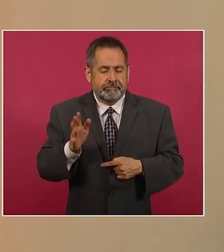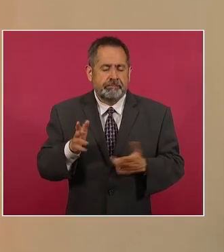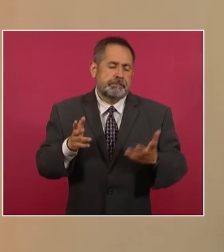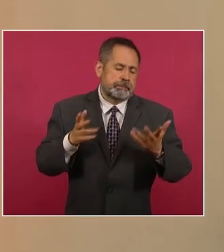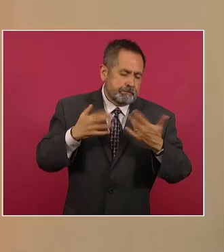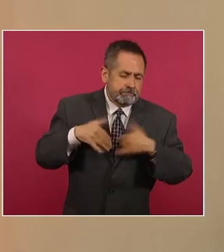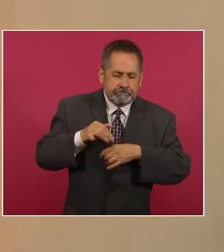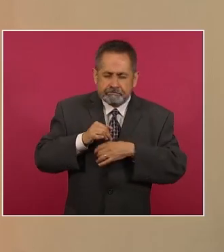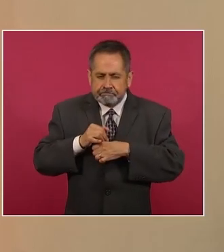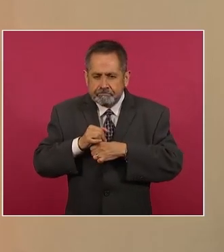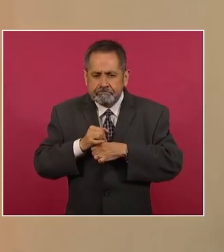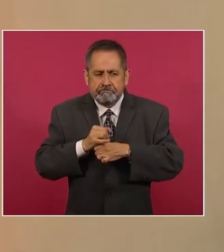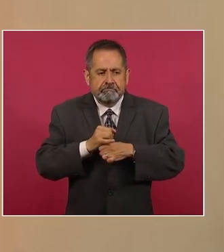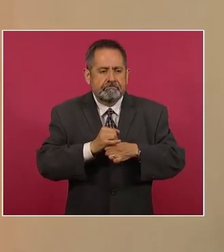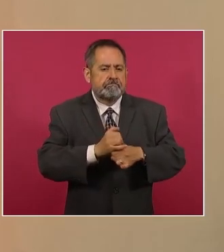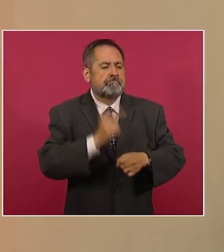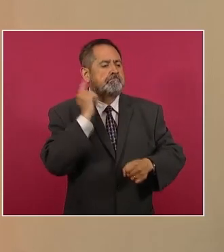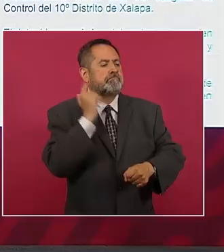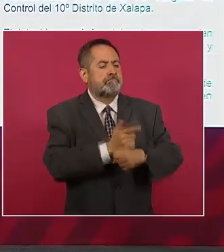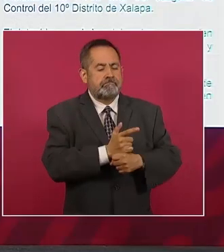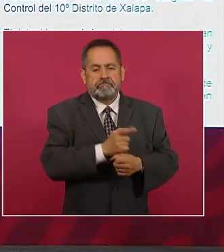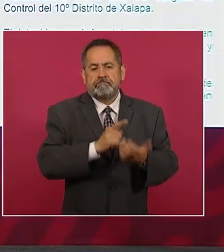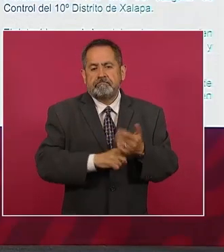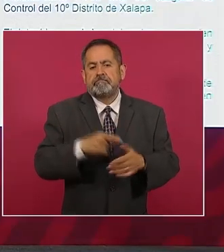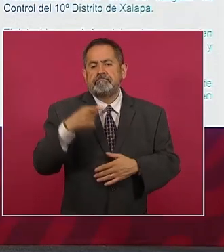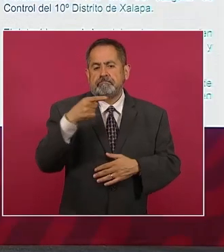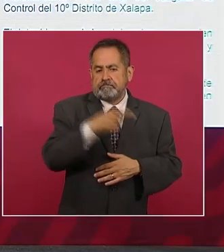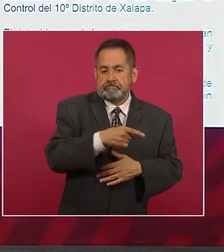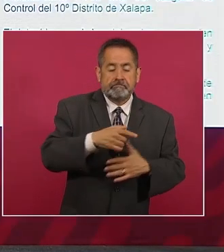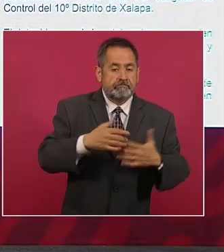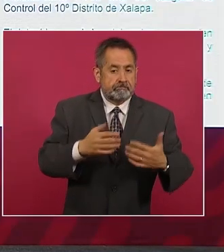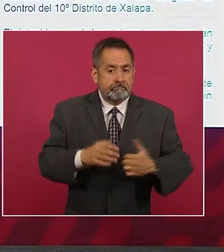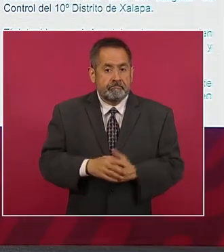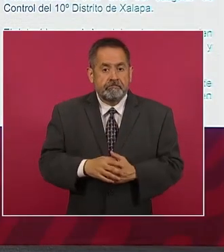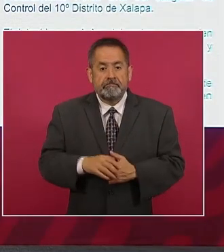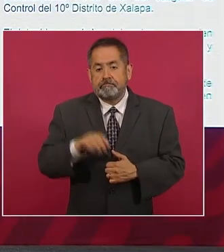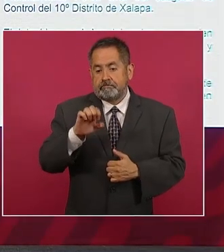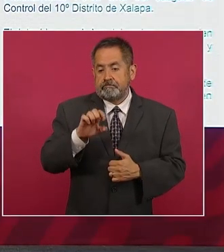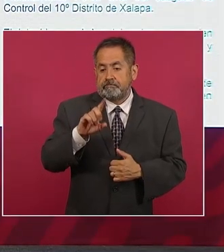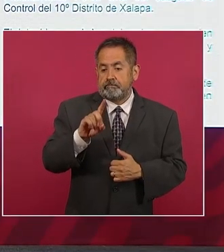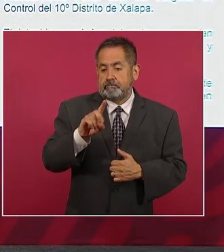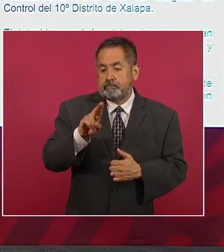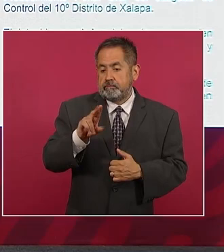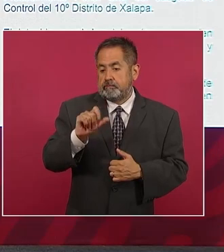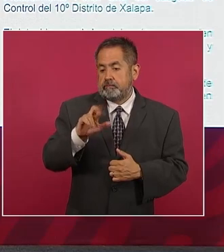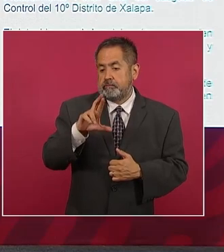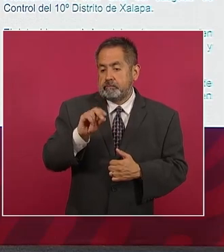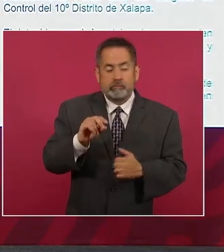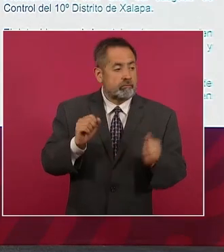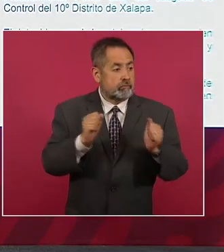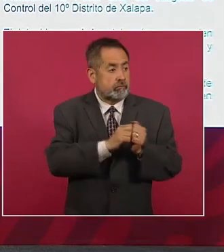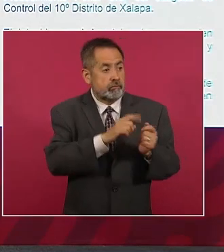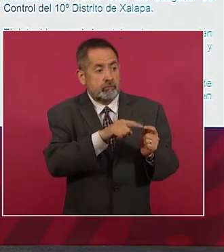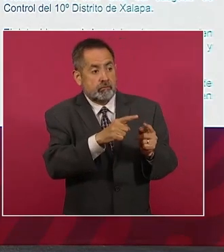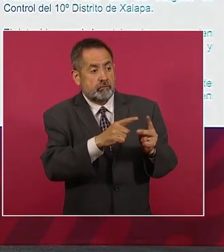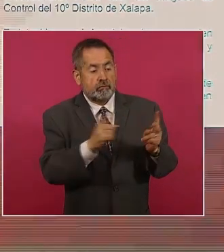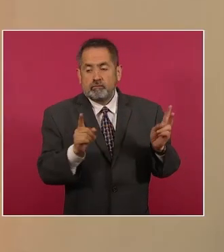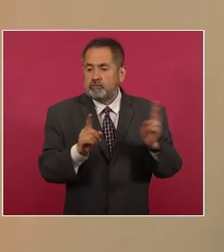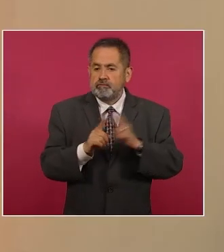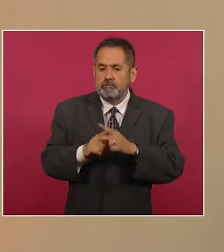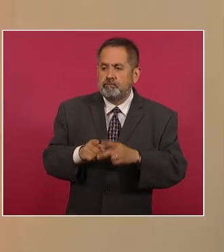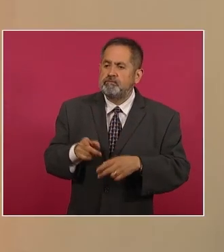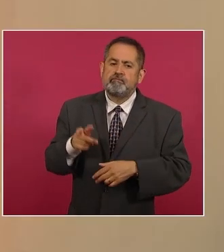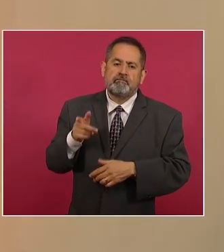los peritajes dan cuenta que Eduardo junto con otra persona habrían privado de la vida en el puerto de